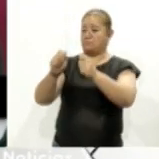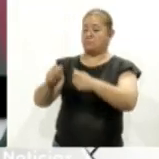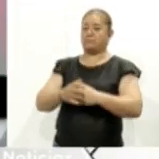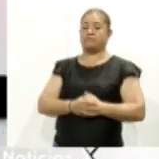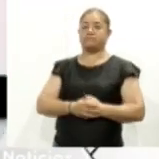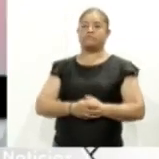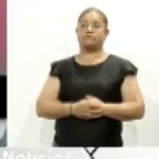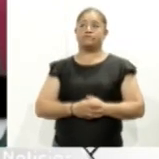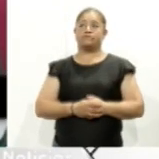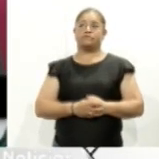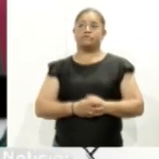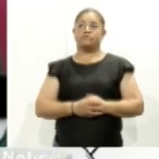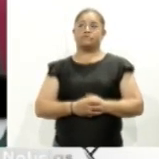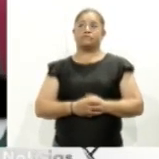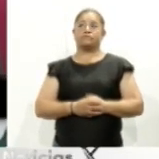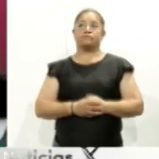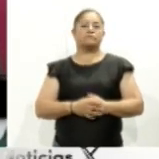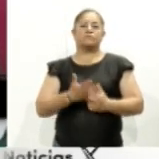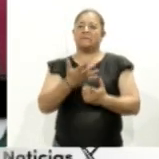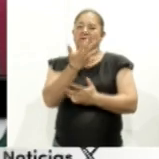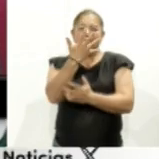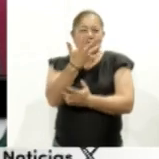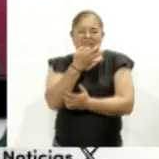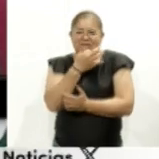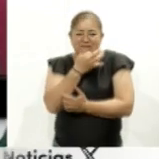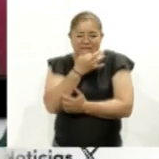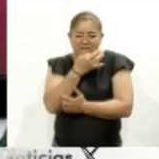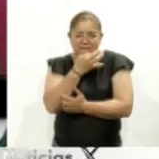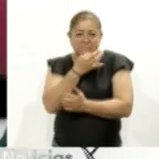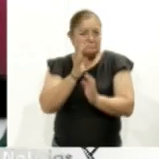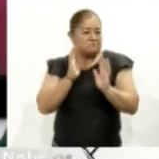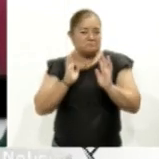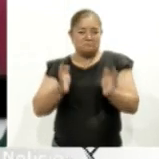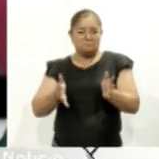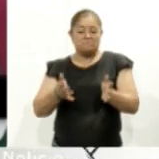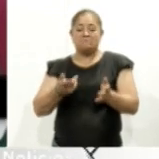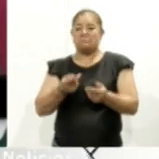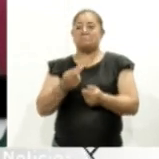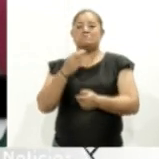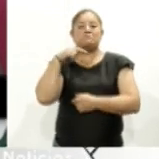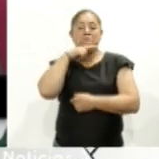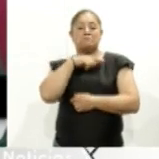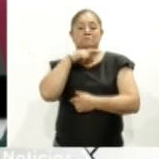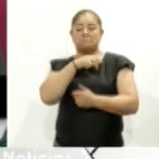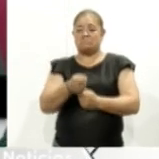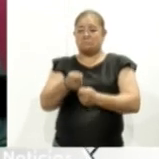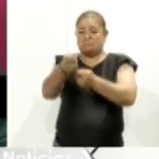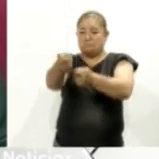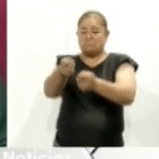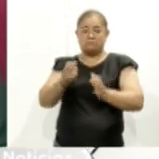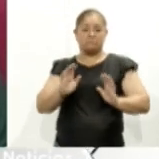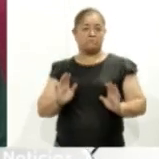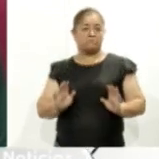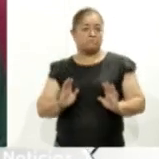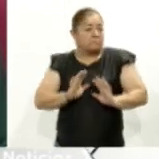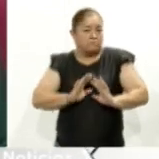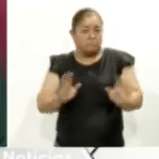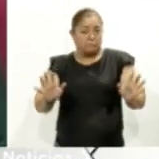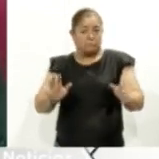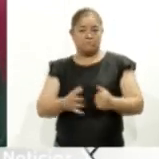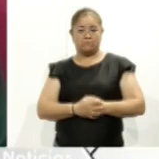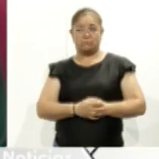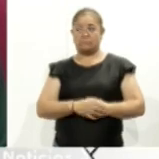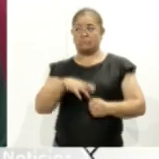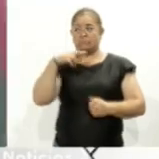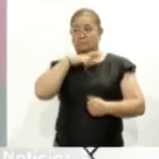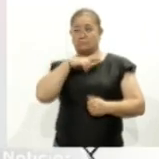ciudadana. Son cinco minutos como máximo, yo creo que para que sean entregadas, pues nada más que así están a nuestros módulos y